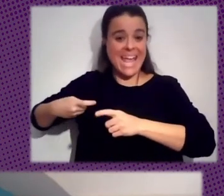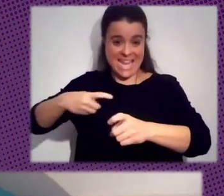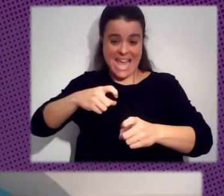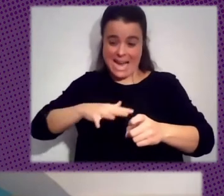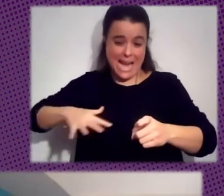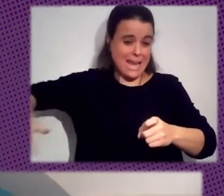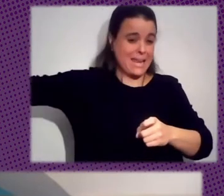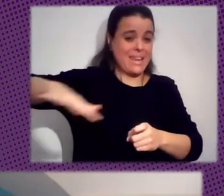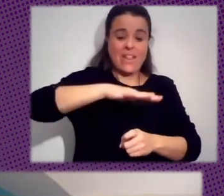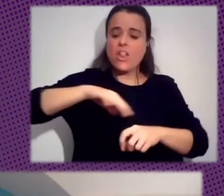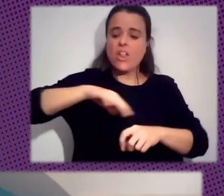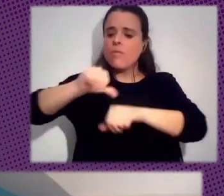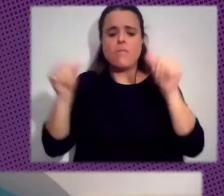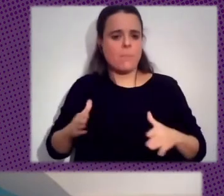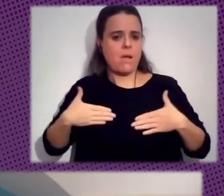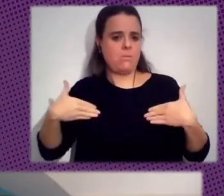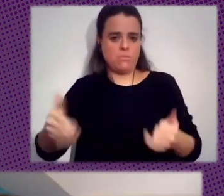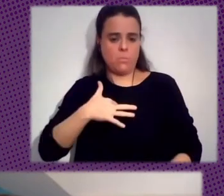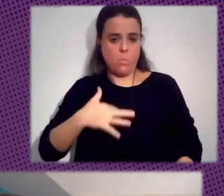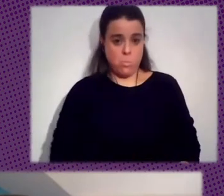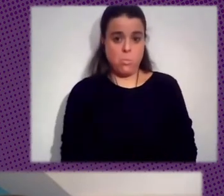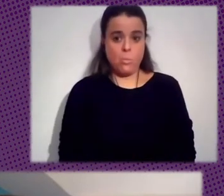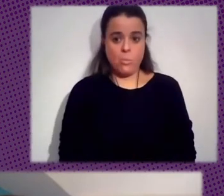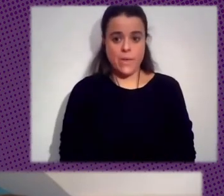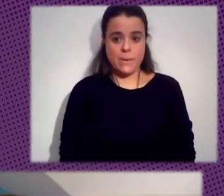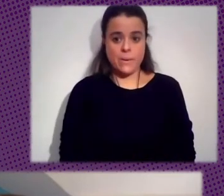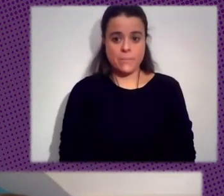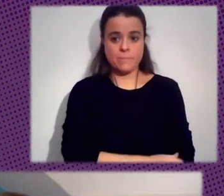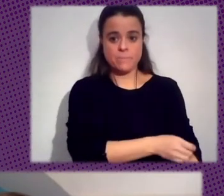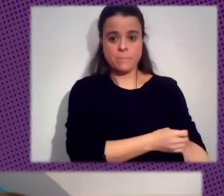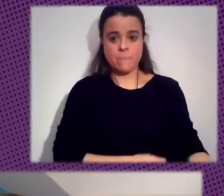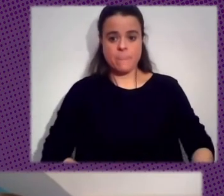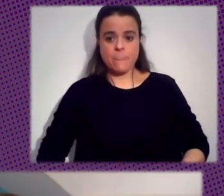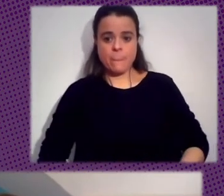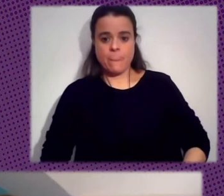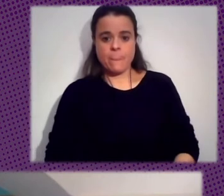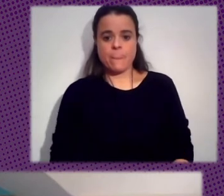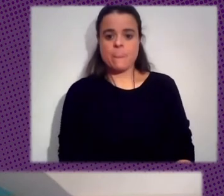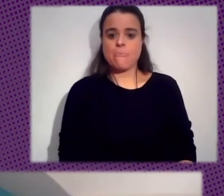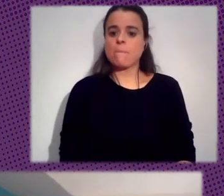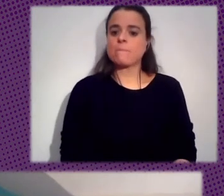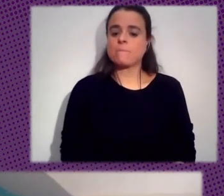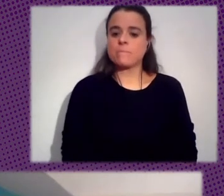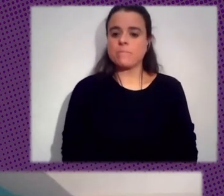Manera Que Pudiéramos Y Os Sujetaremos Ayud Y Evidencia De La Iglesia Y De Sus Majestades